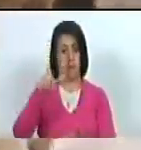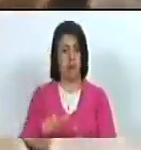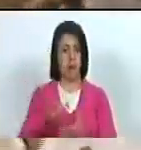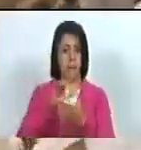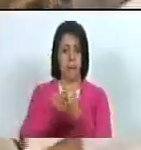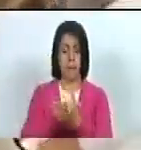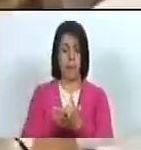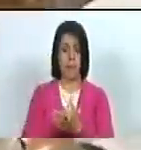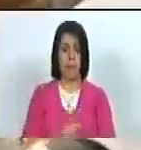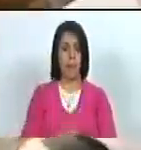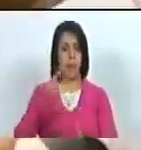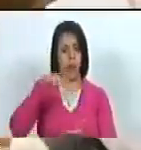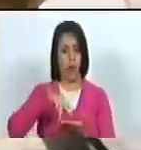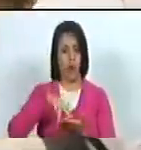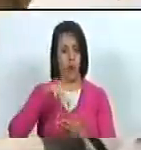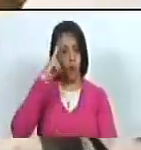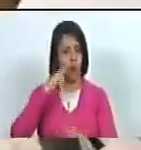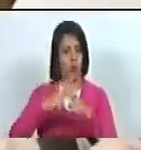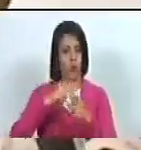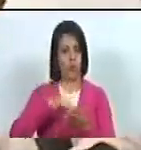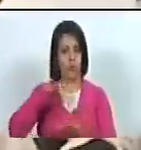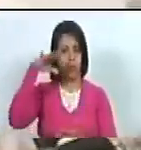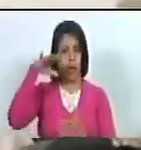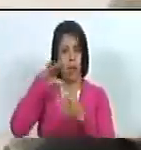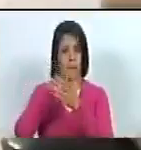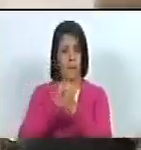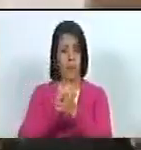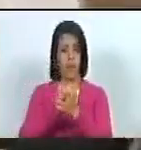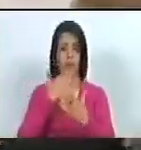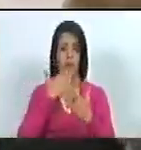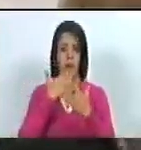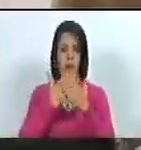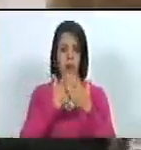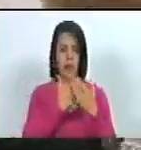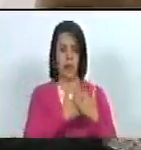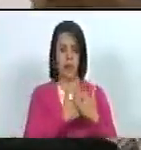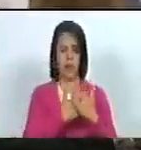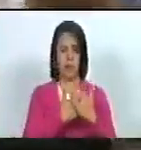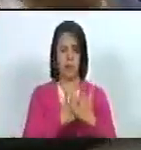compatriota honor y gloria querido amigo muchas gracias